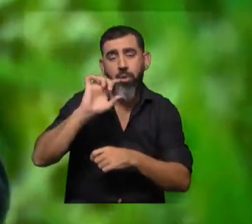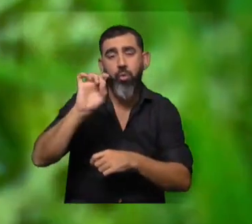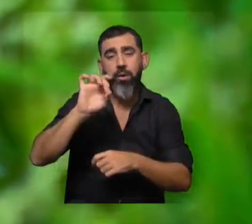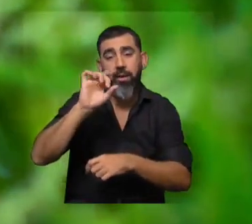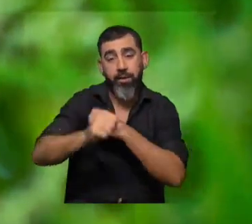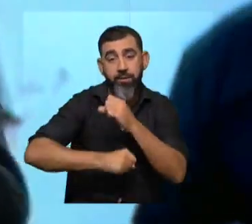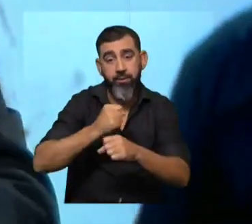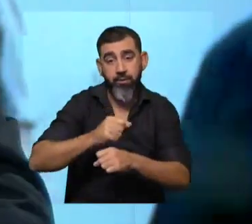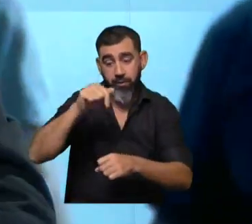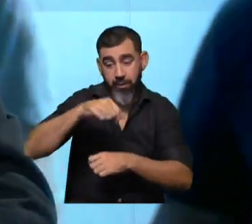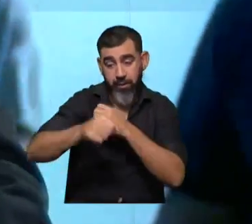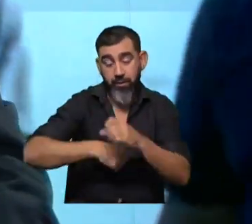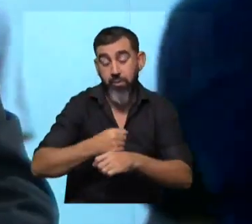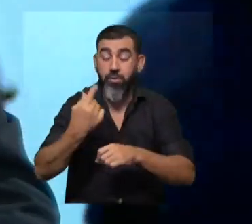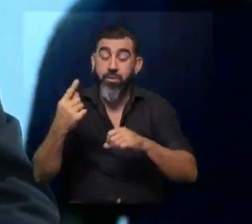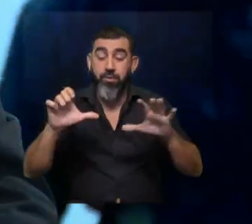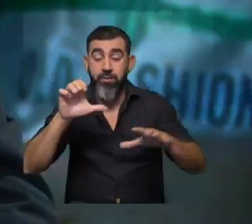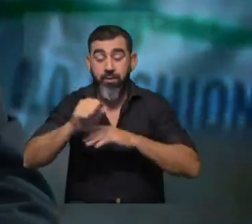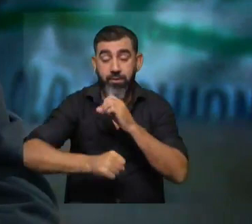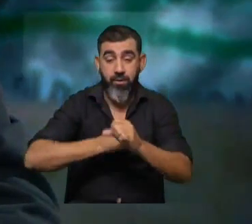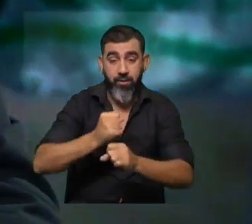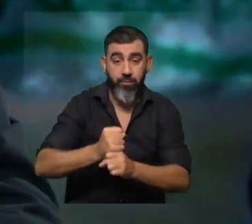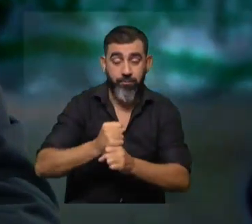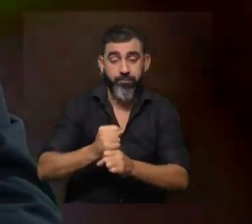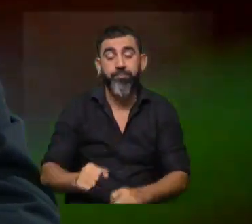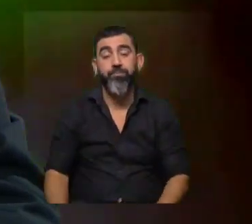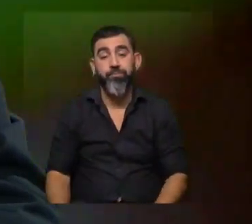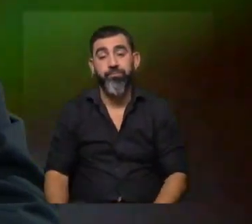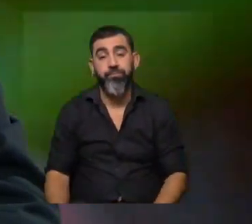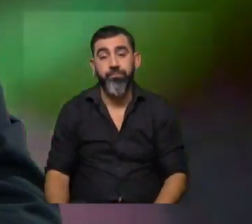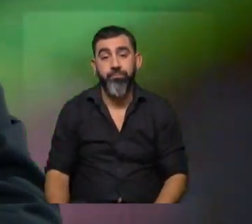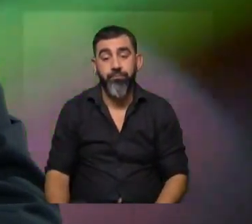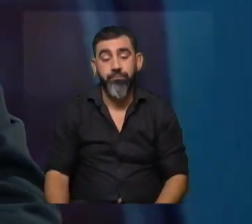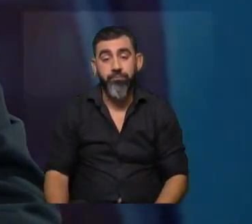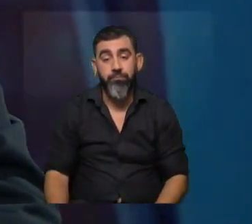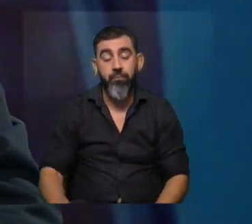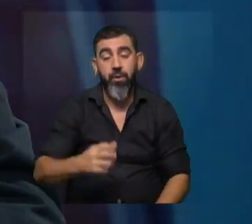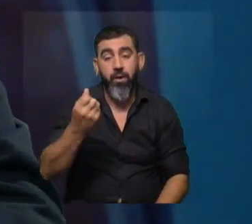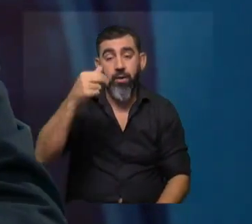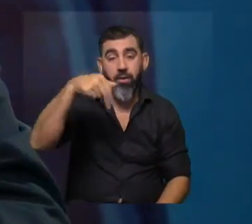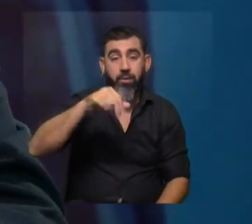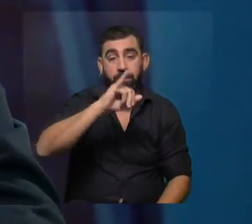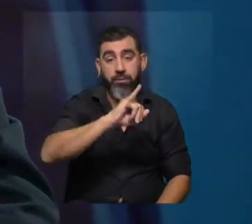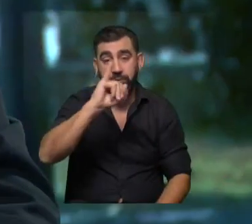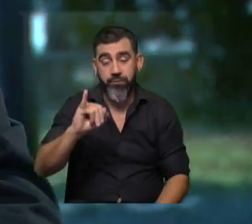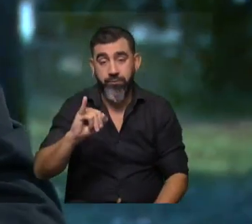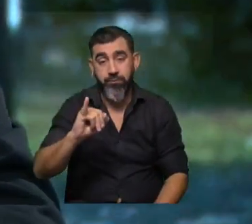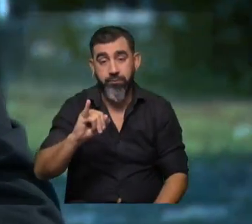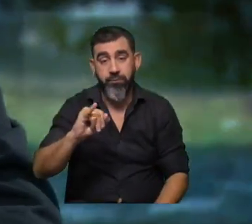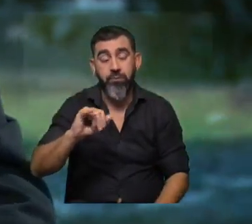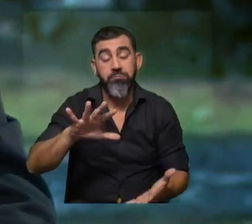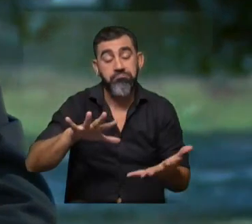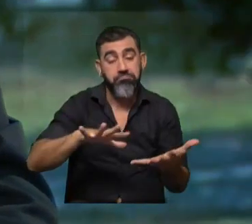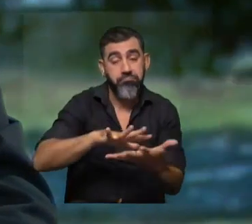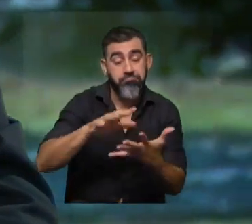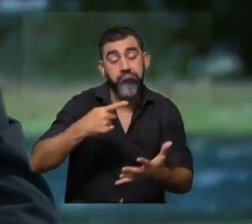15 años, este año vamos a celebrar los 16 ya. La ANI está en una coyuntura interesante,